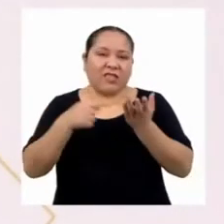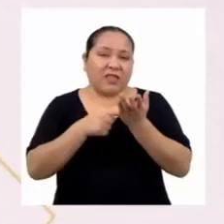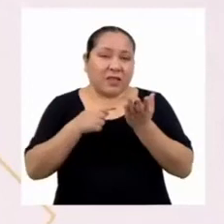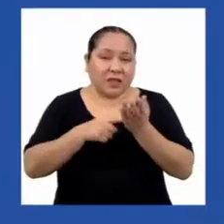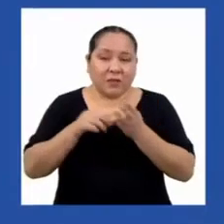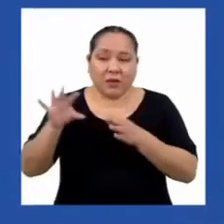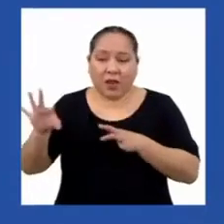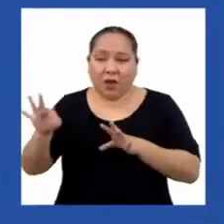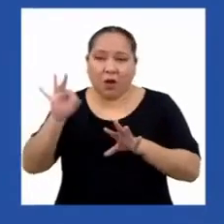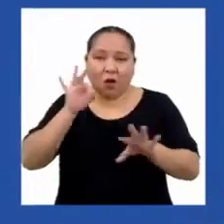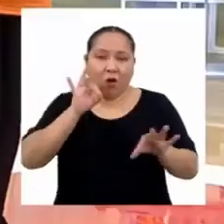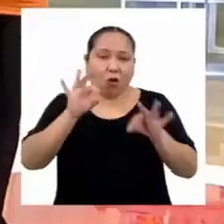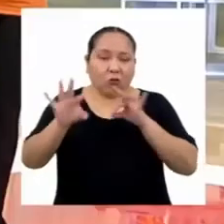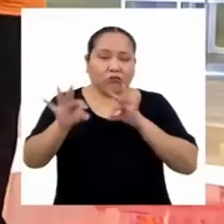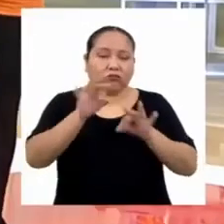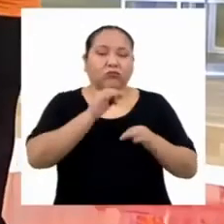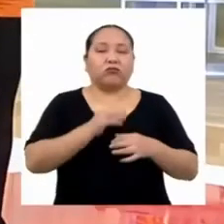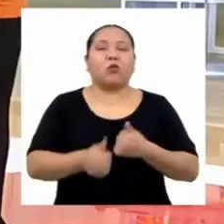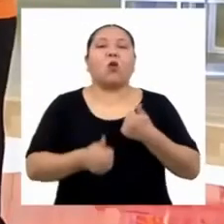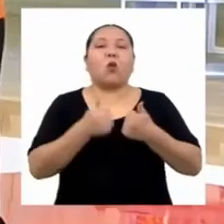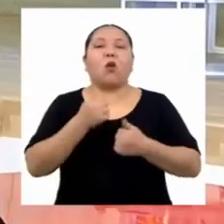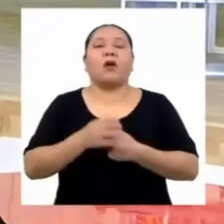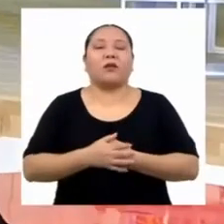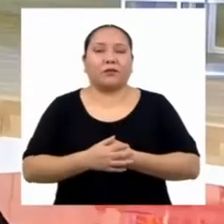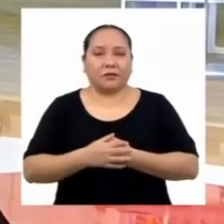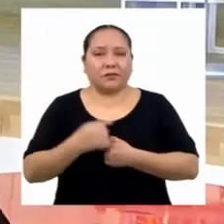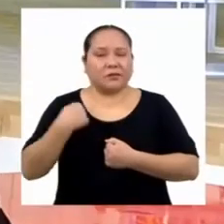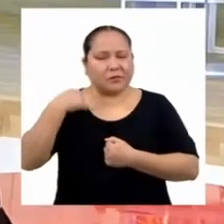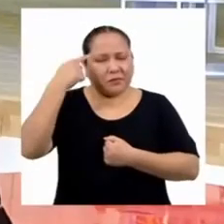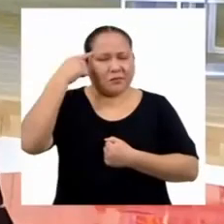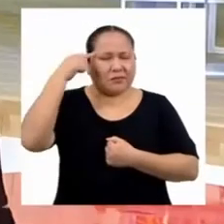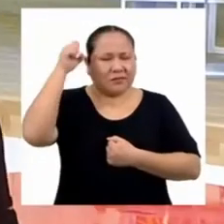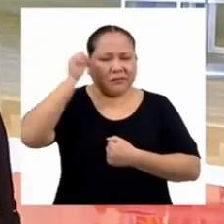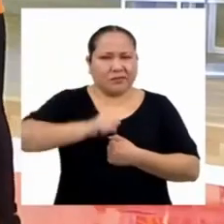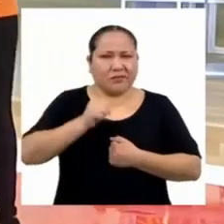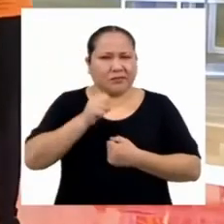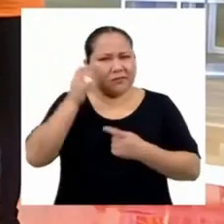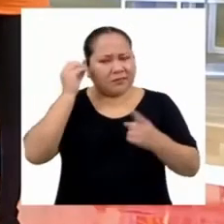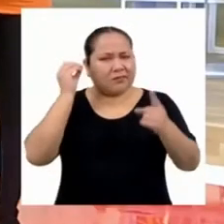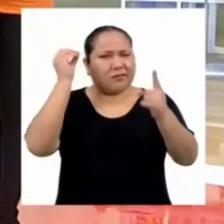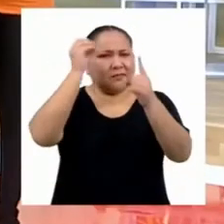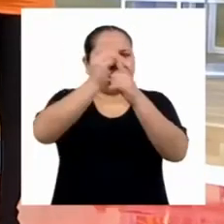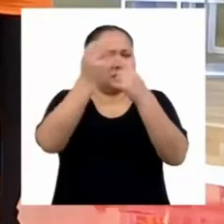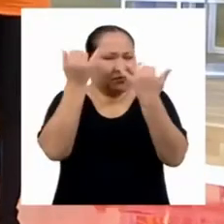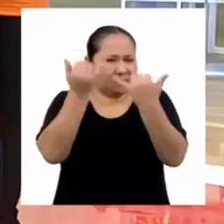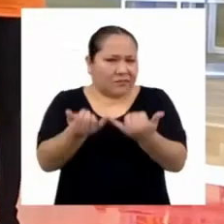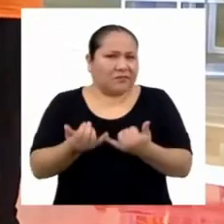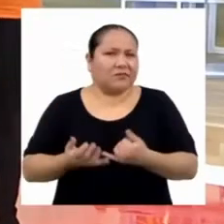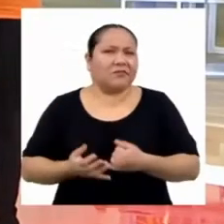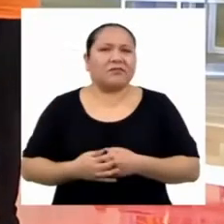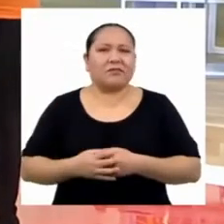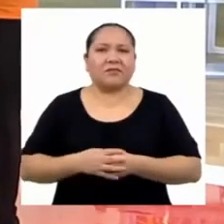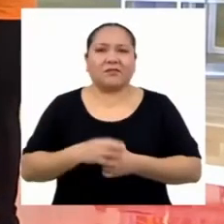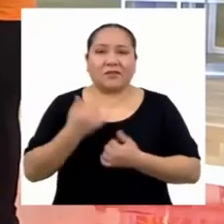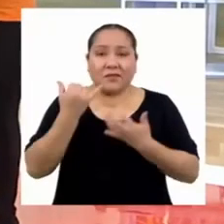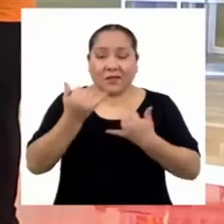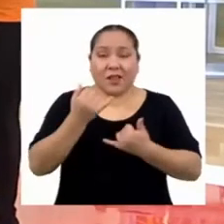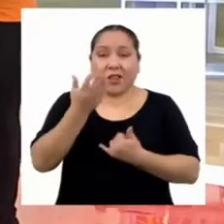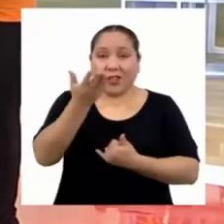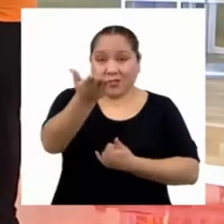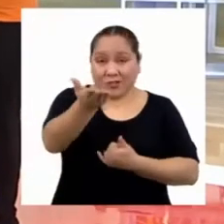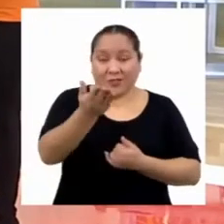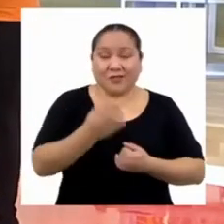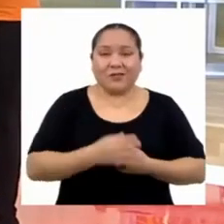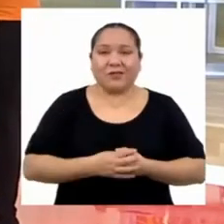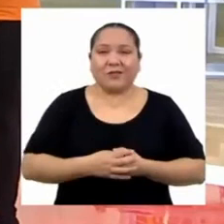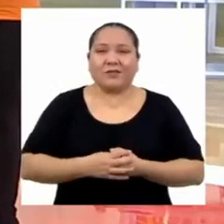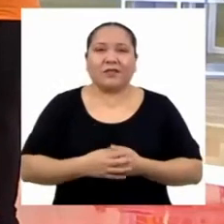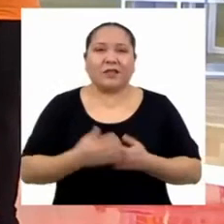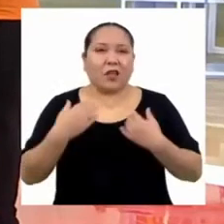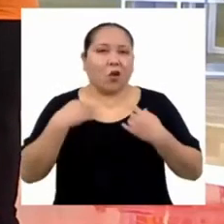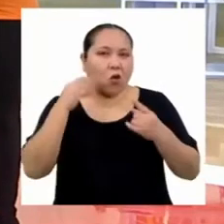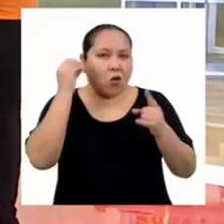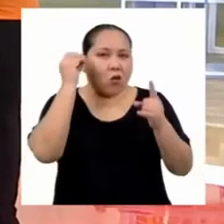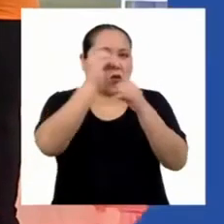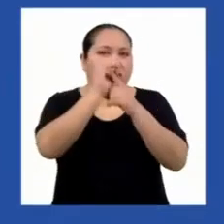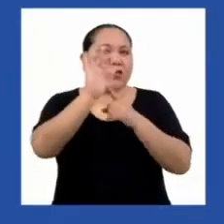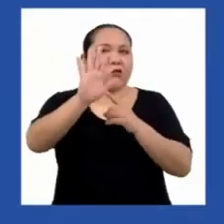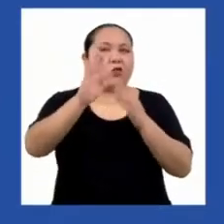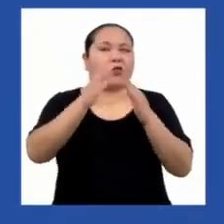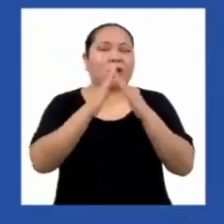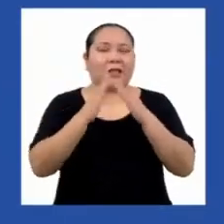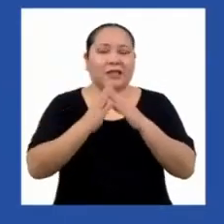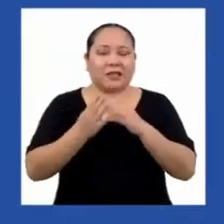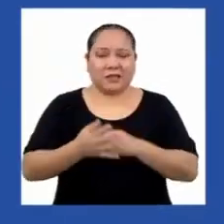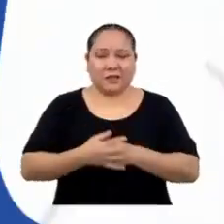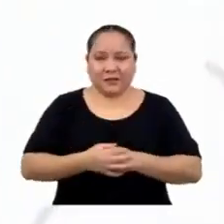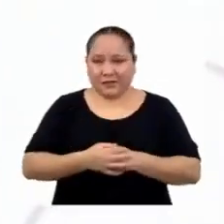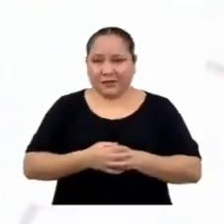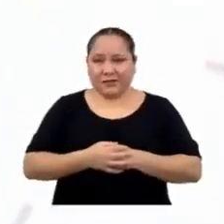seleccionar la muestra. Yo creo que sí pudimos cumplir con el propósito de hoy. Y ahora es tu turno. Tengo un reto para ti en casa.